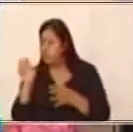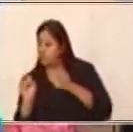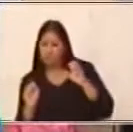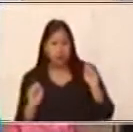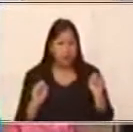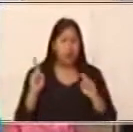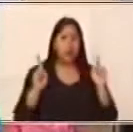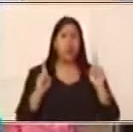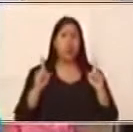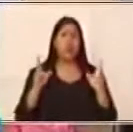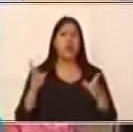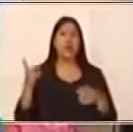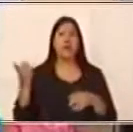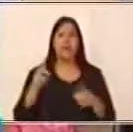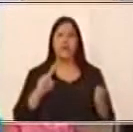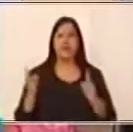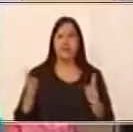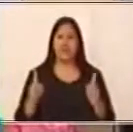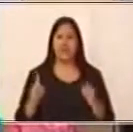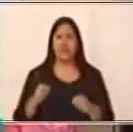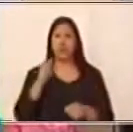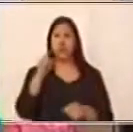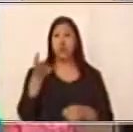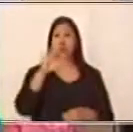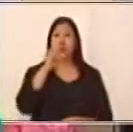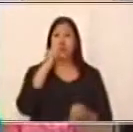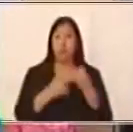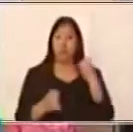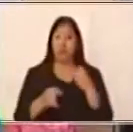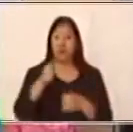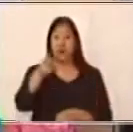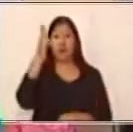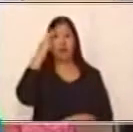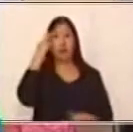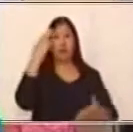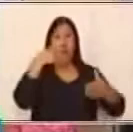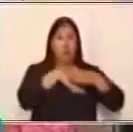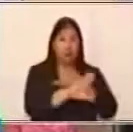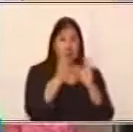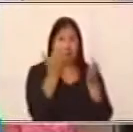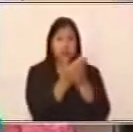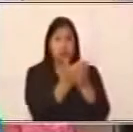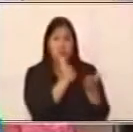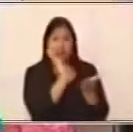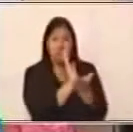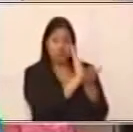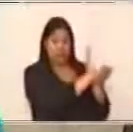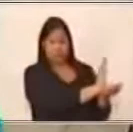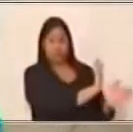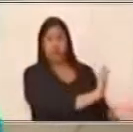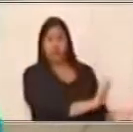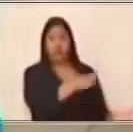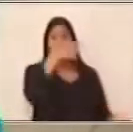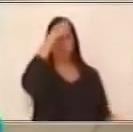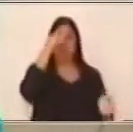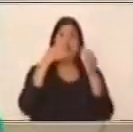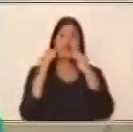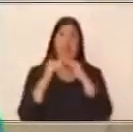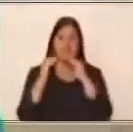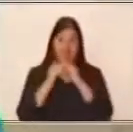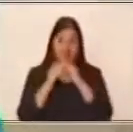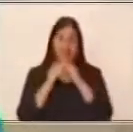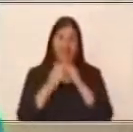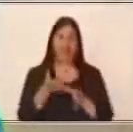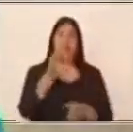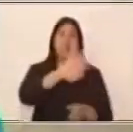uno. Después de que hayas terminado, ten presente guardar tus trabajos y ejercicios en tu portafolio de Aprendo en Casa para